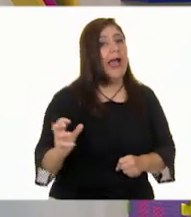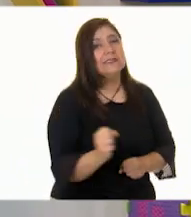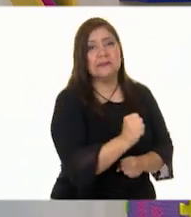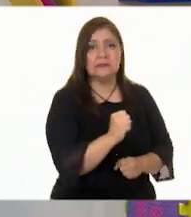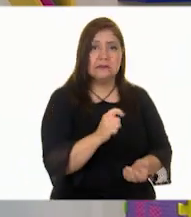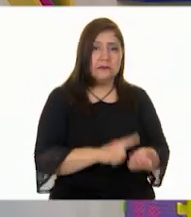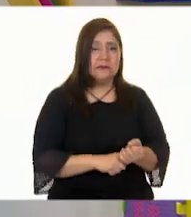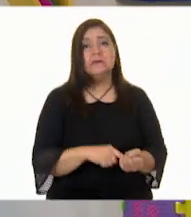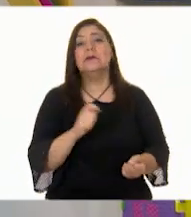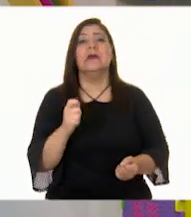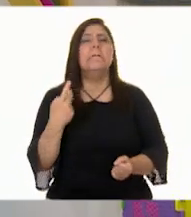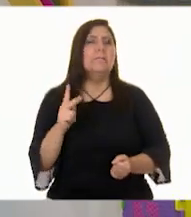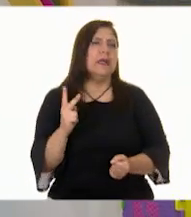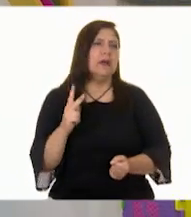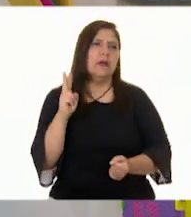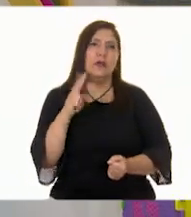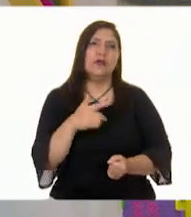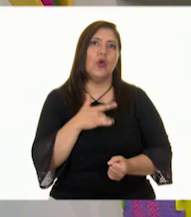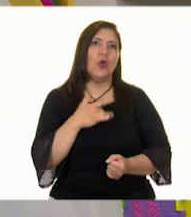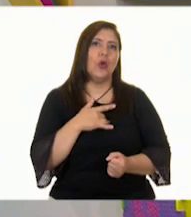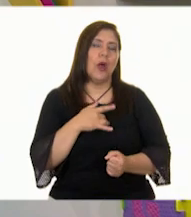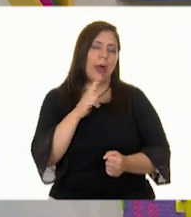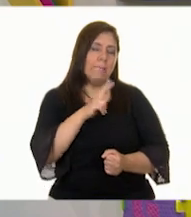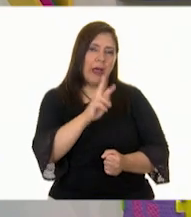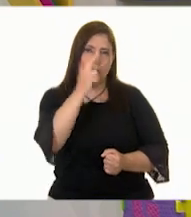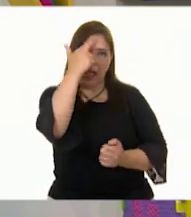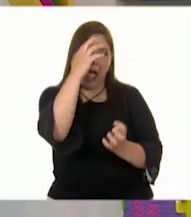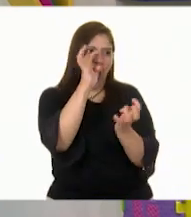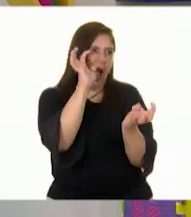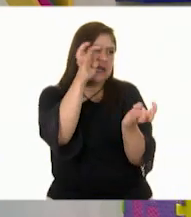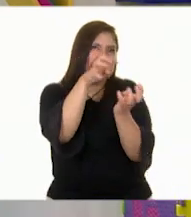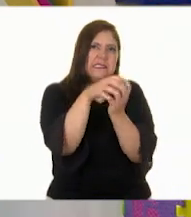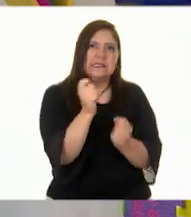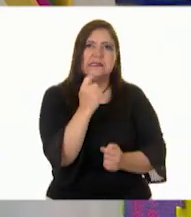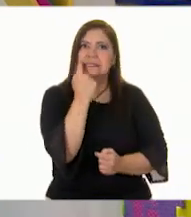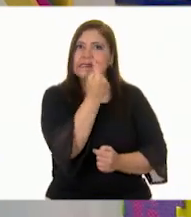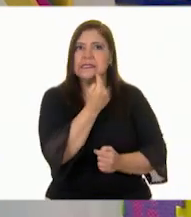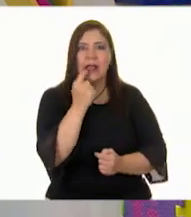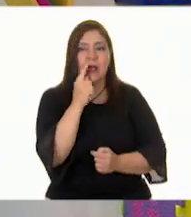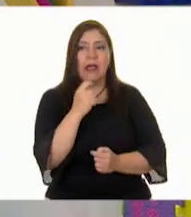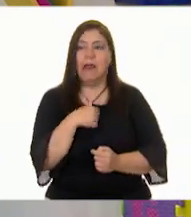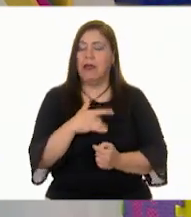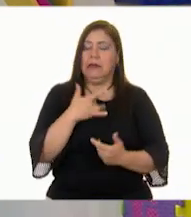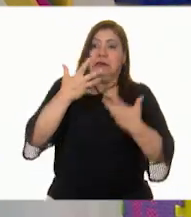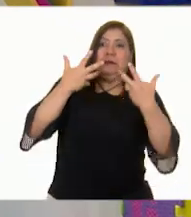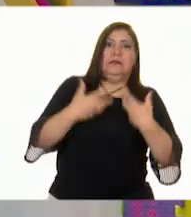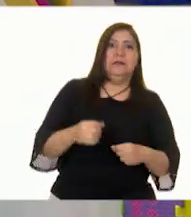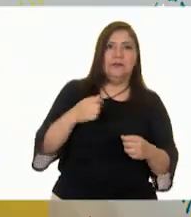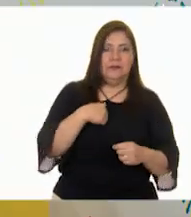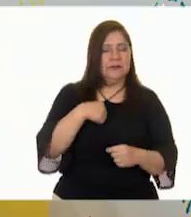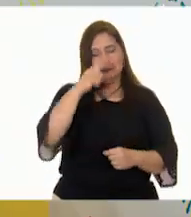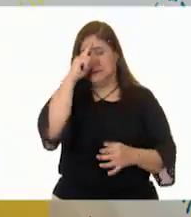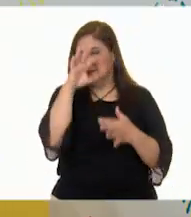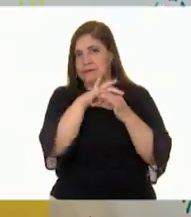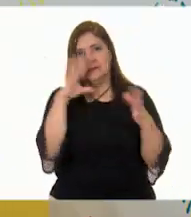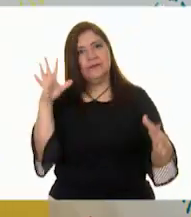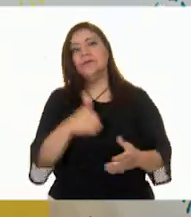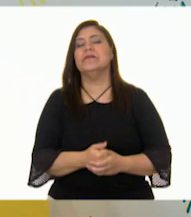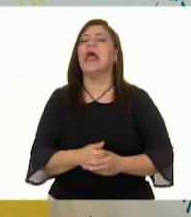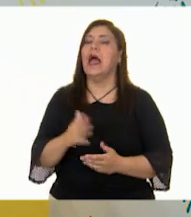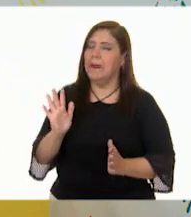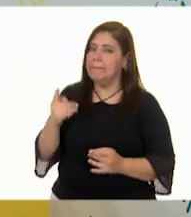más por eso, como le repito, lo primero que vi fue sus dientes enormes y eso fue lo que detonó en mí el miedo. Ok,